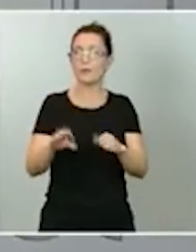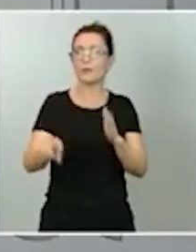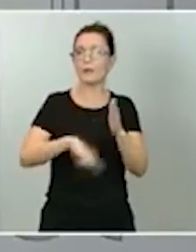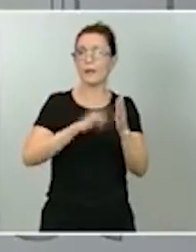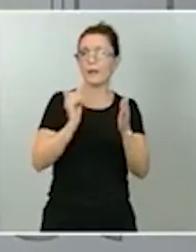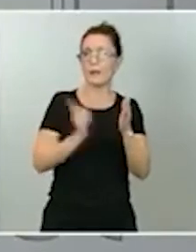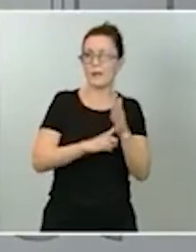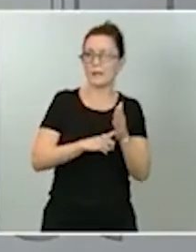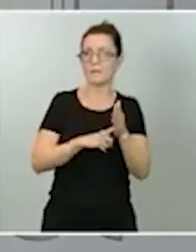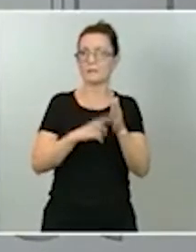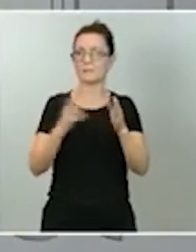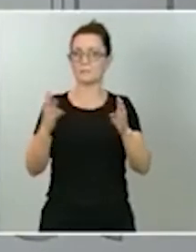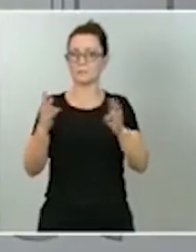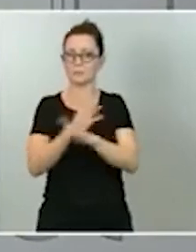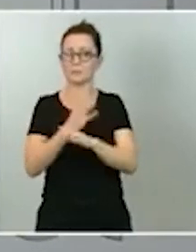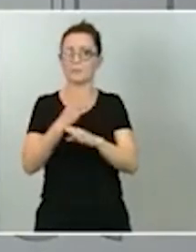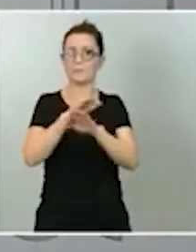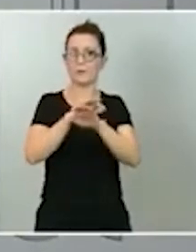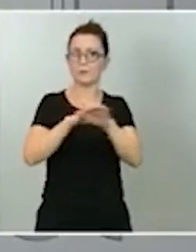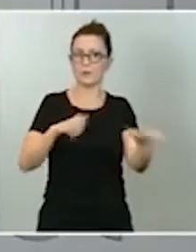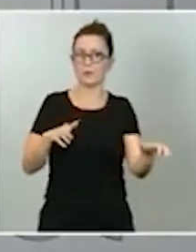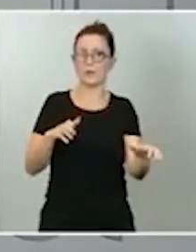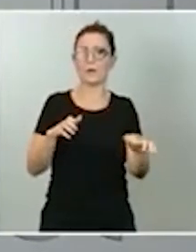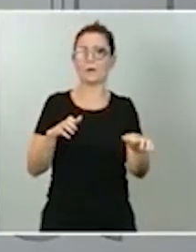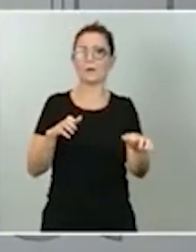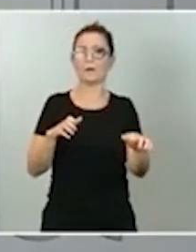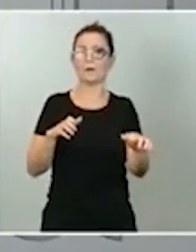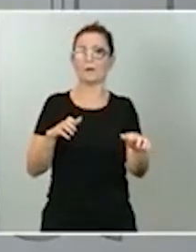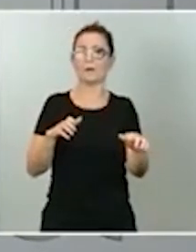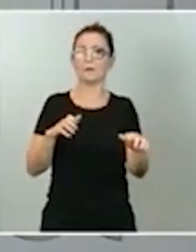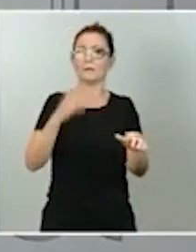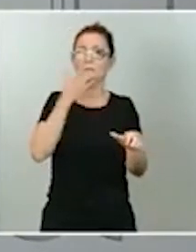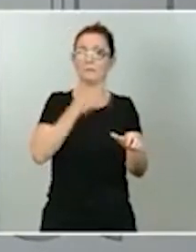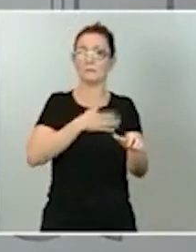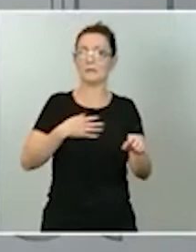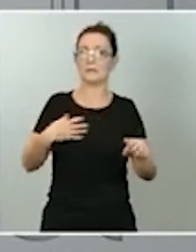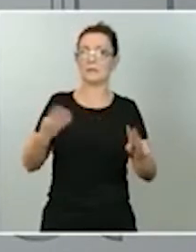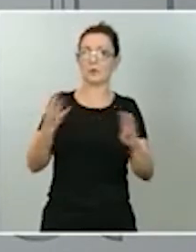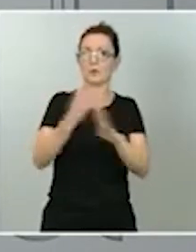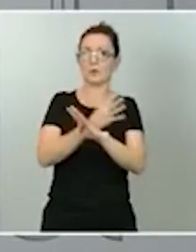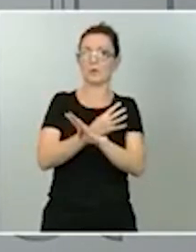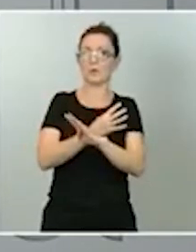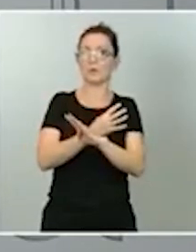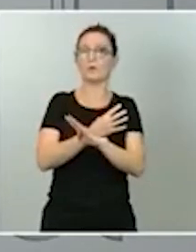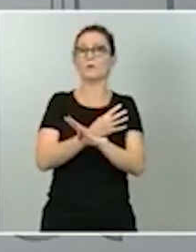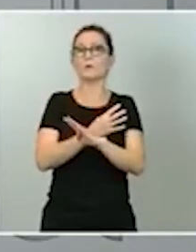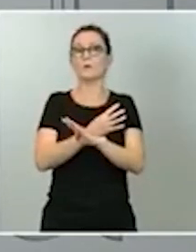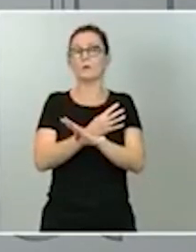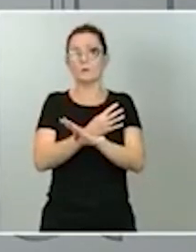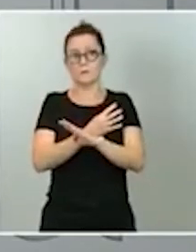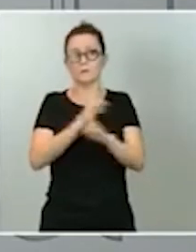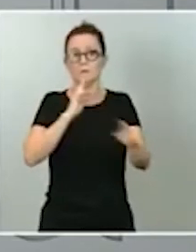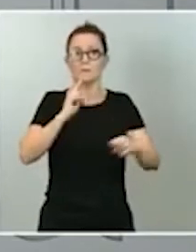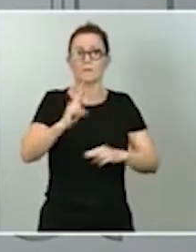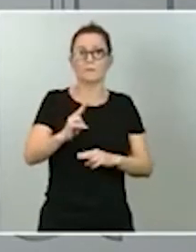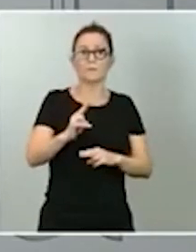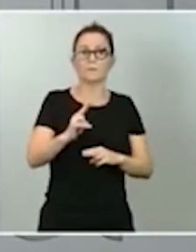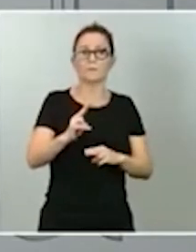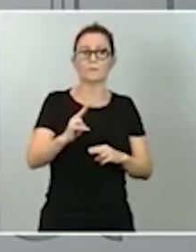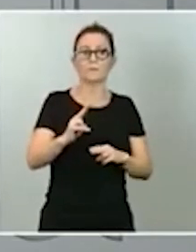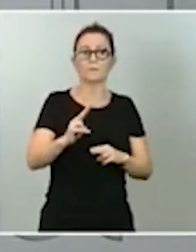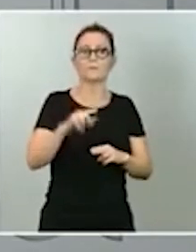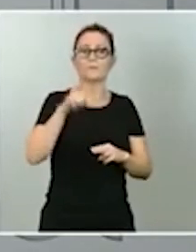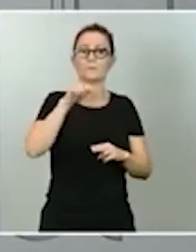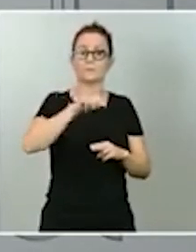mayoría a la hora de plantear una renovación, decirle que, evidentemente, cada órgano no tiene su propia